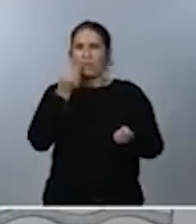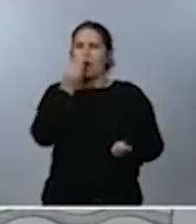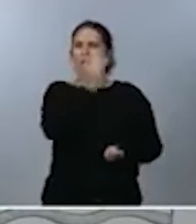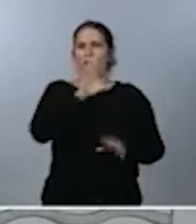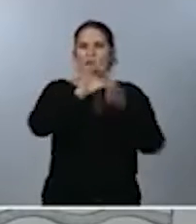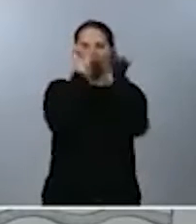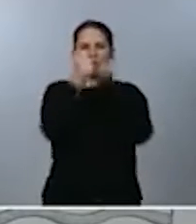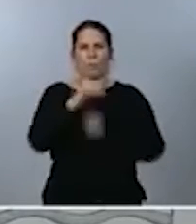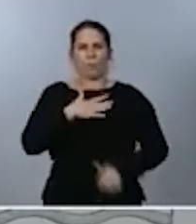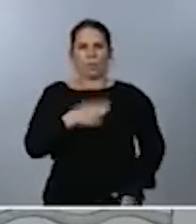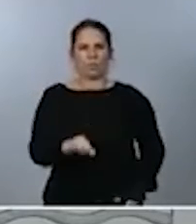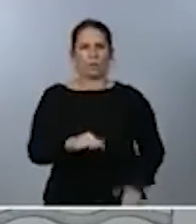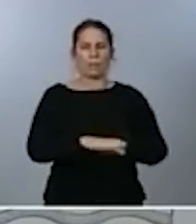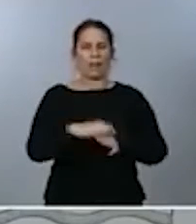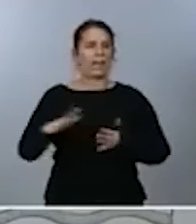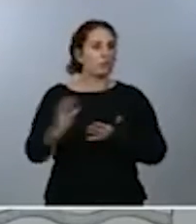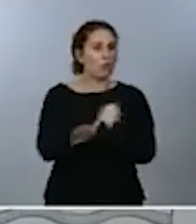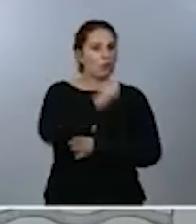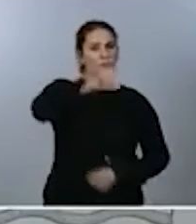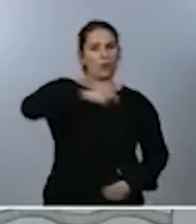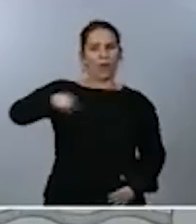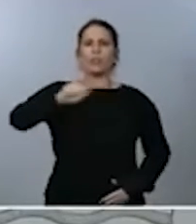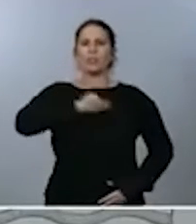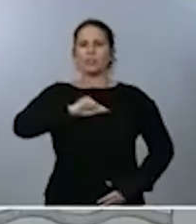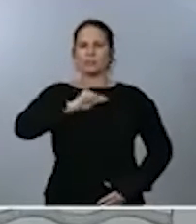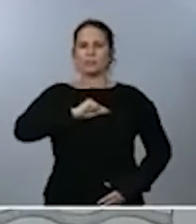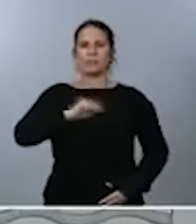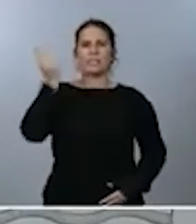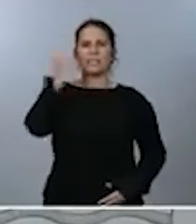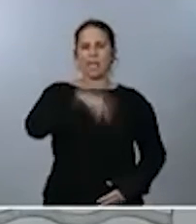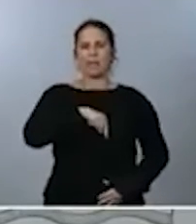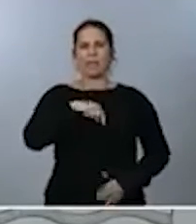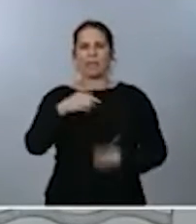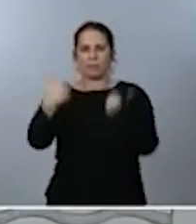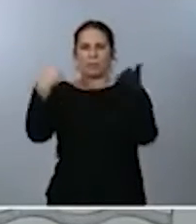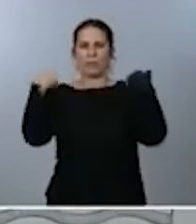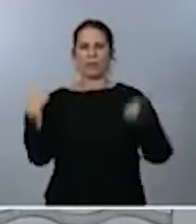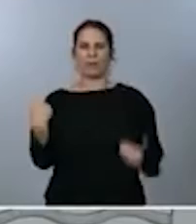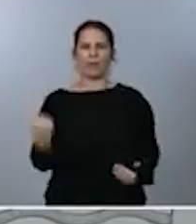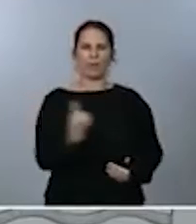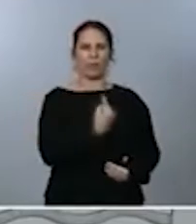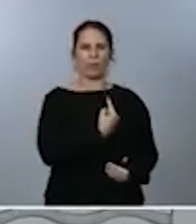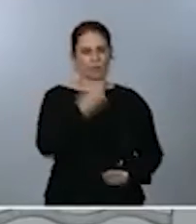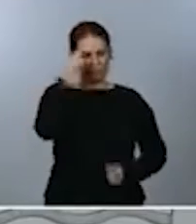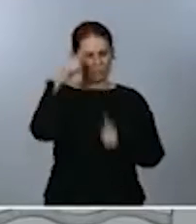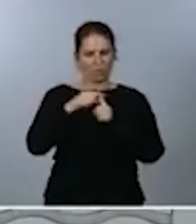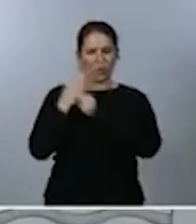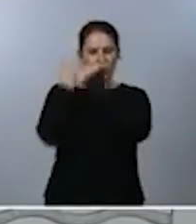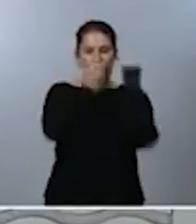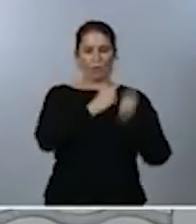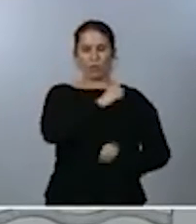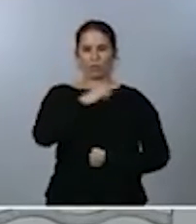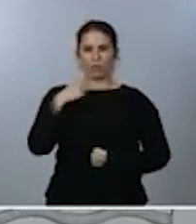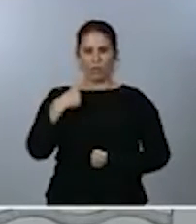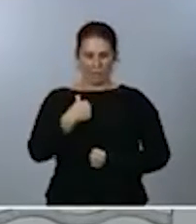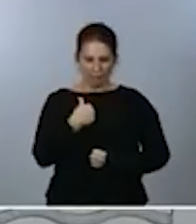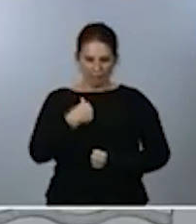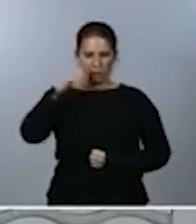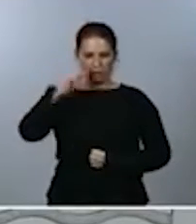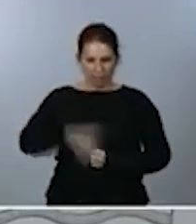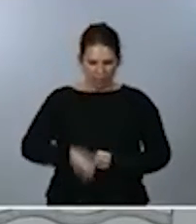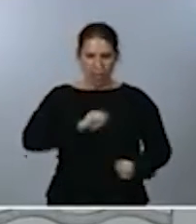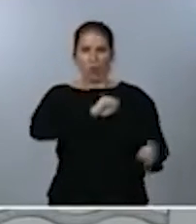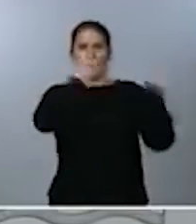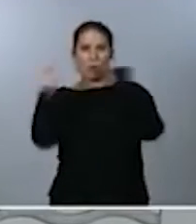uno de los ciudadanos seamos conscientes de nuestra responsabilidad para protegernos a nosotros mismos, pero también proteger a las